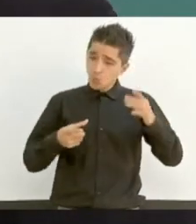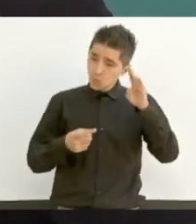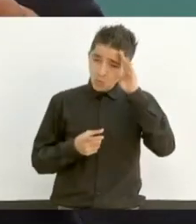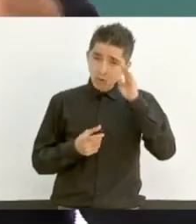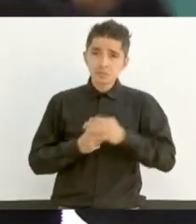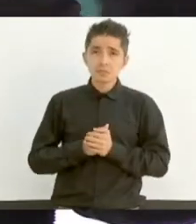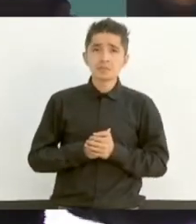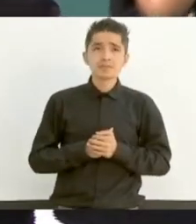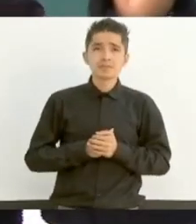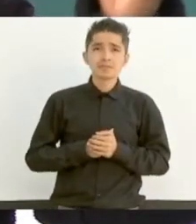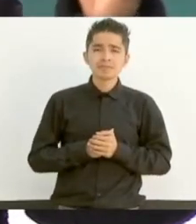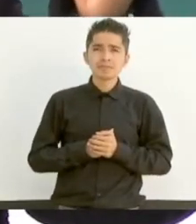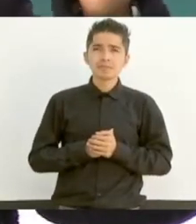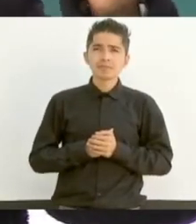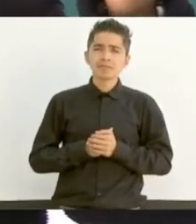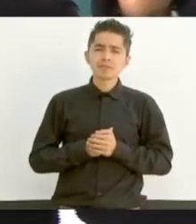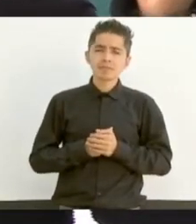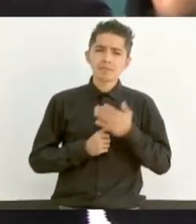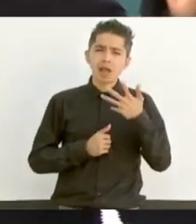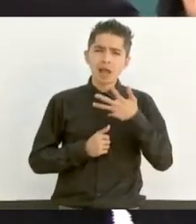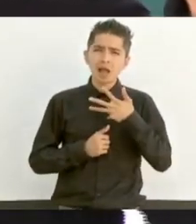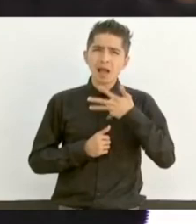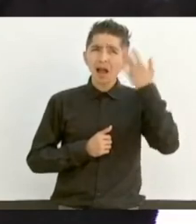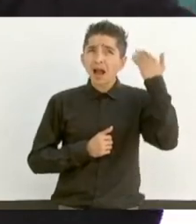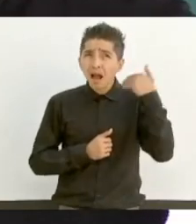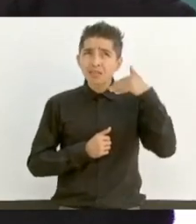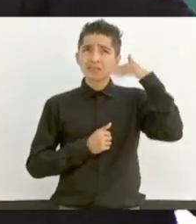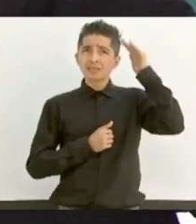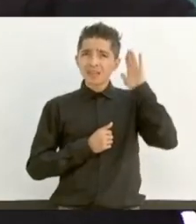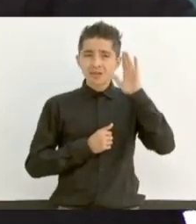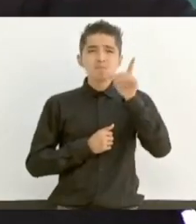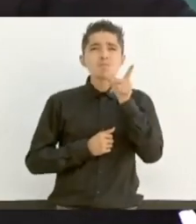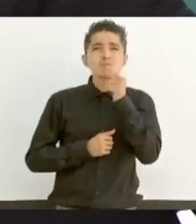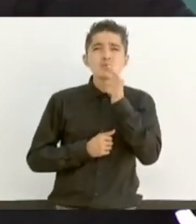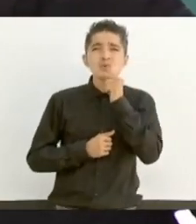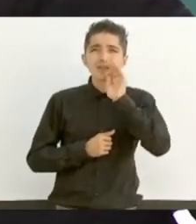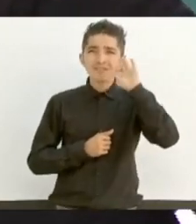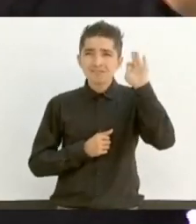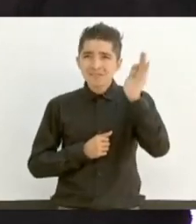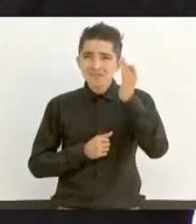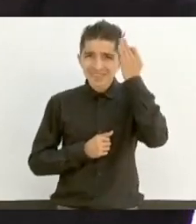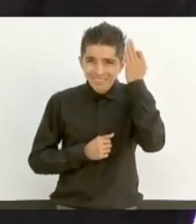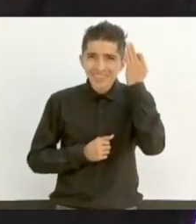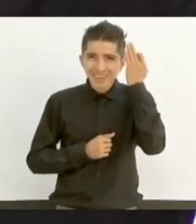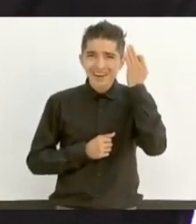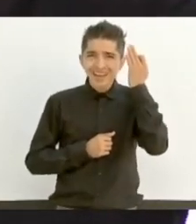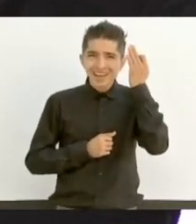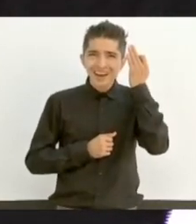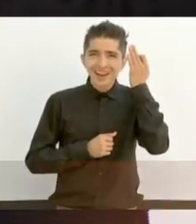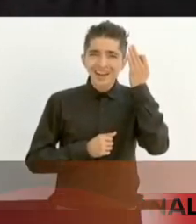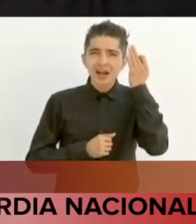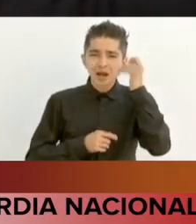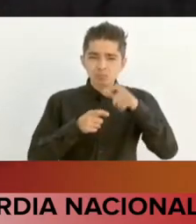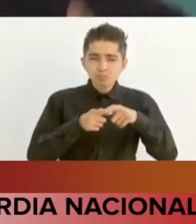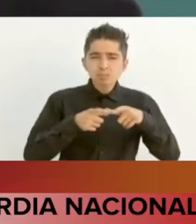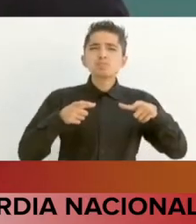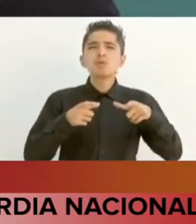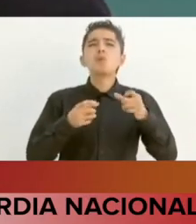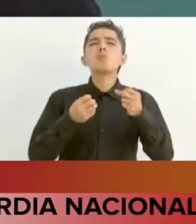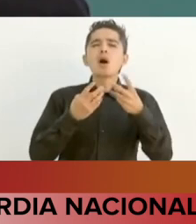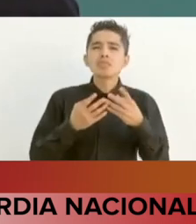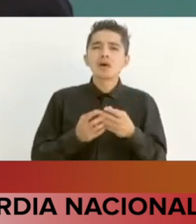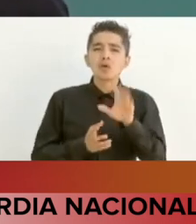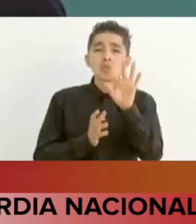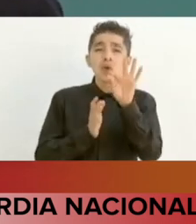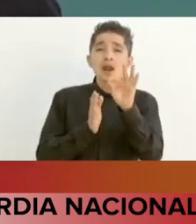Lo que había antes, la Policía Federal, en su mejor momento, llegó a tener